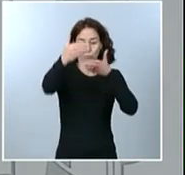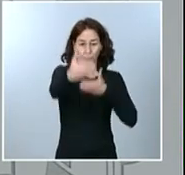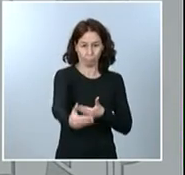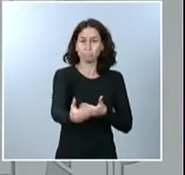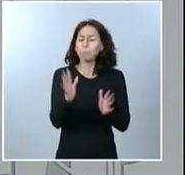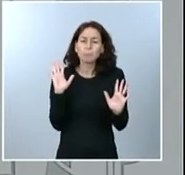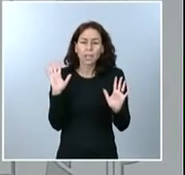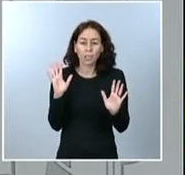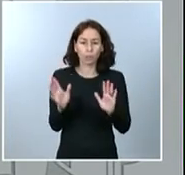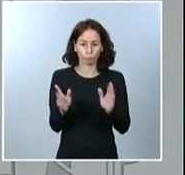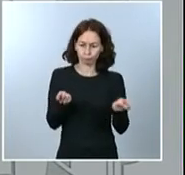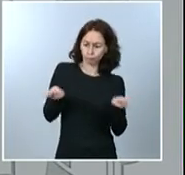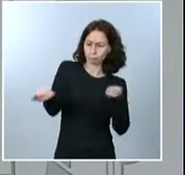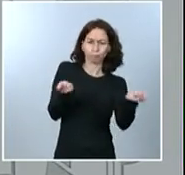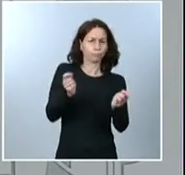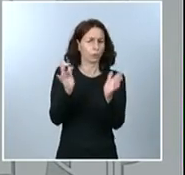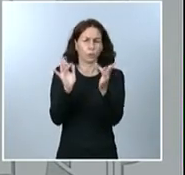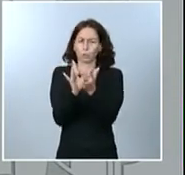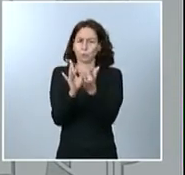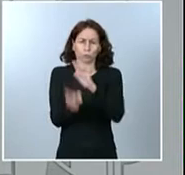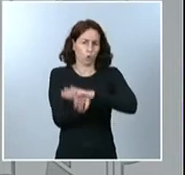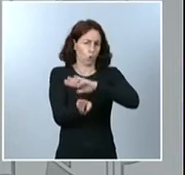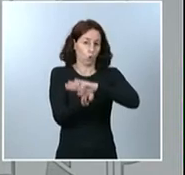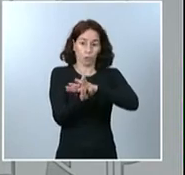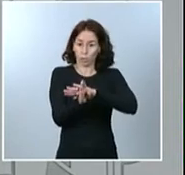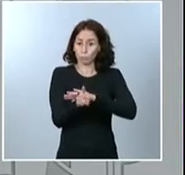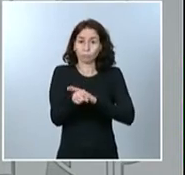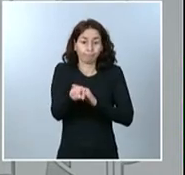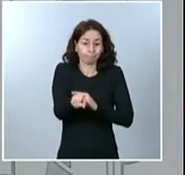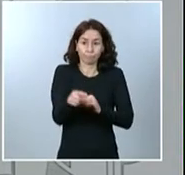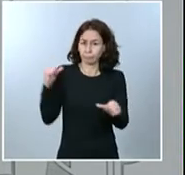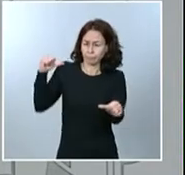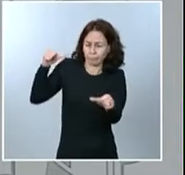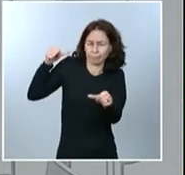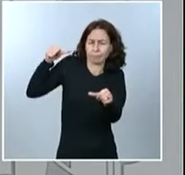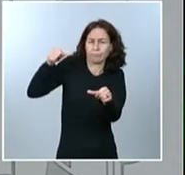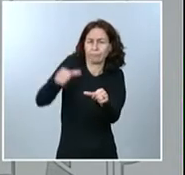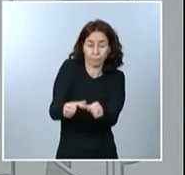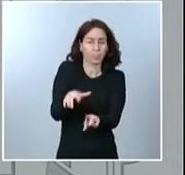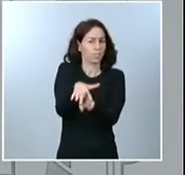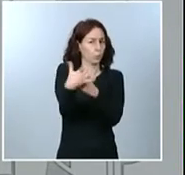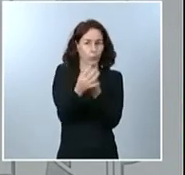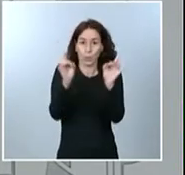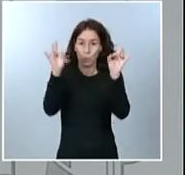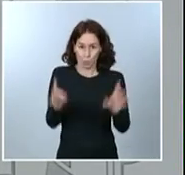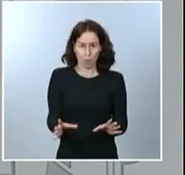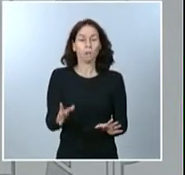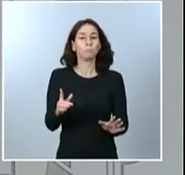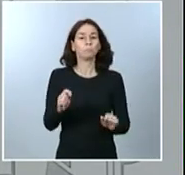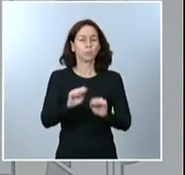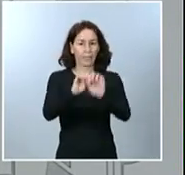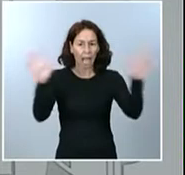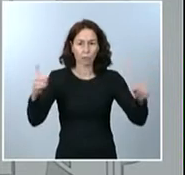El liderazgo será compartido, como lo ha sido a lo largo de la gestión de toda esta pandemia. Y con determinación, con esfuerzo